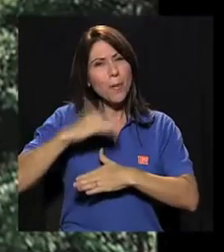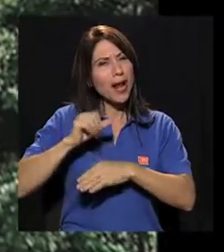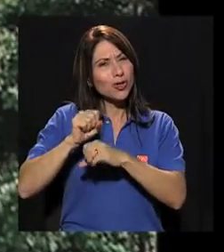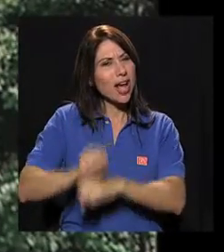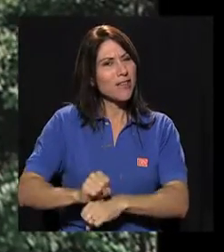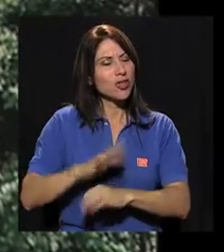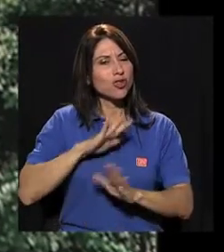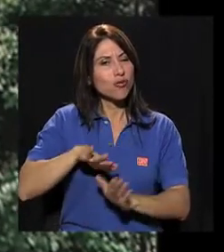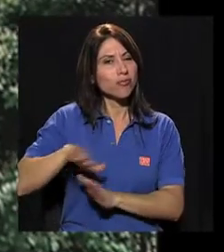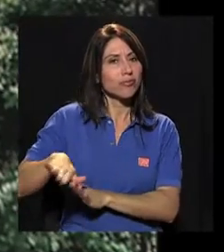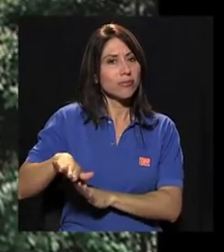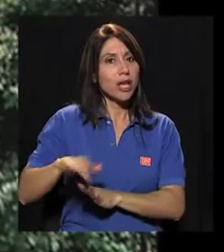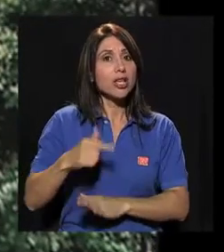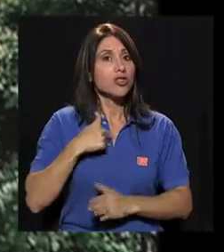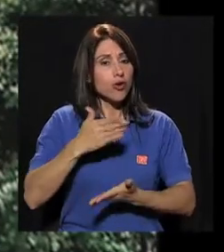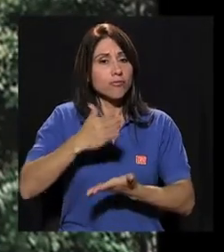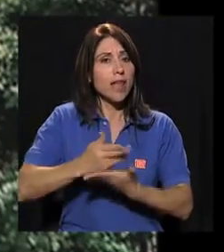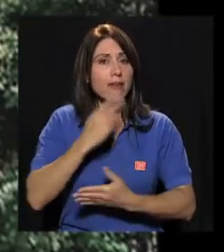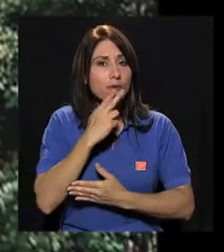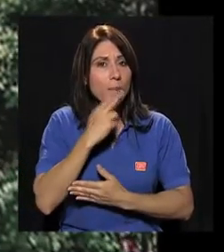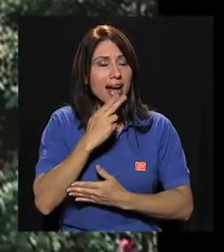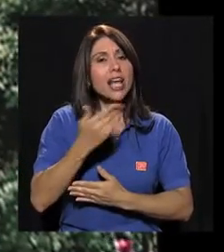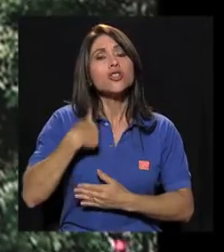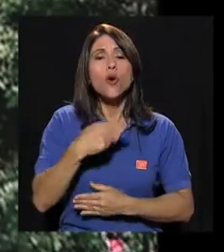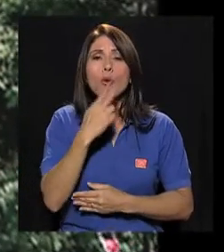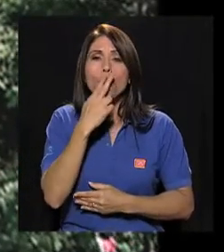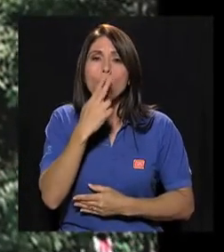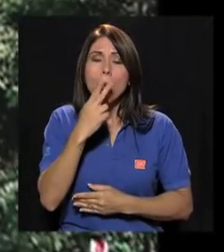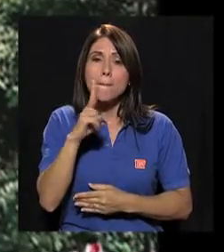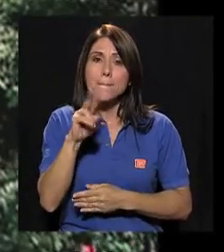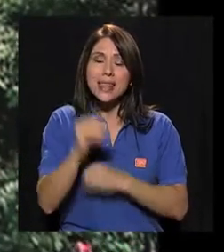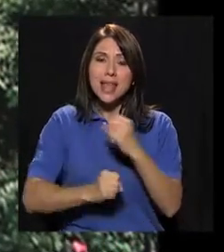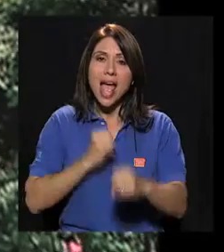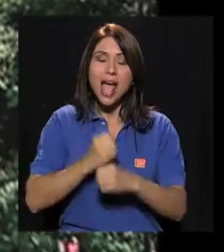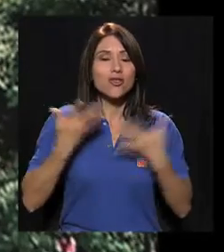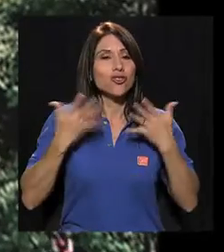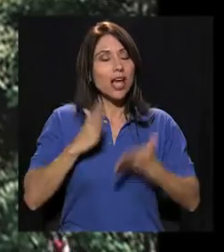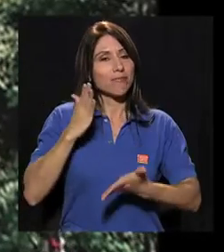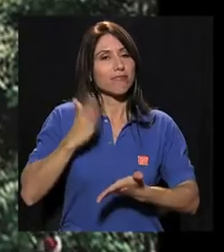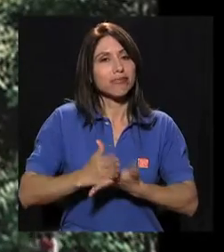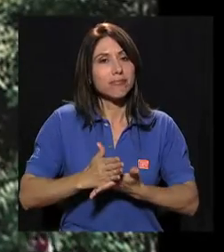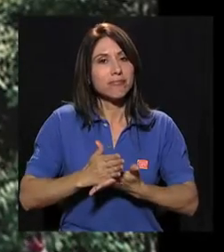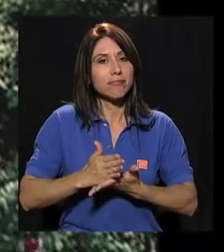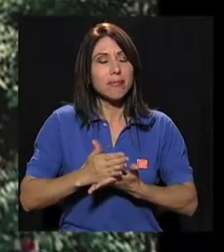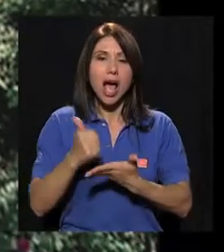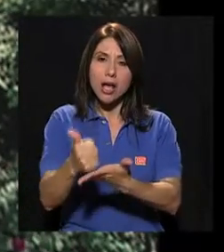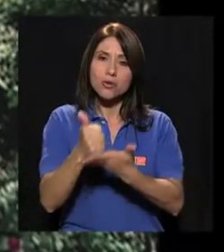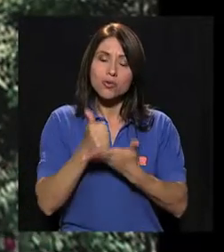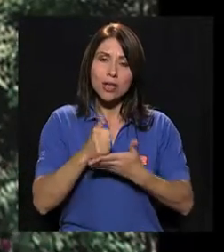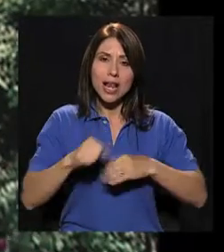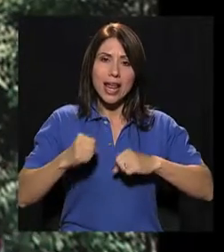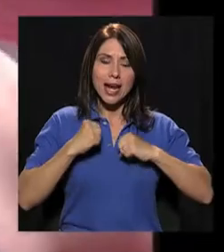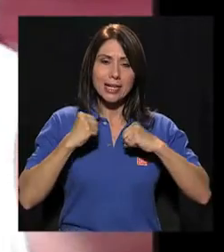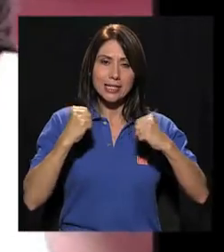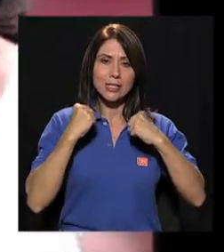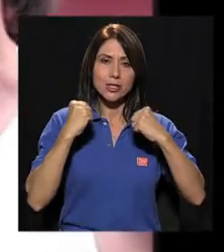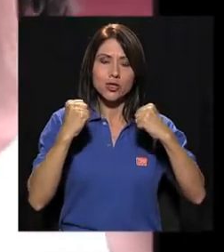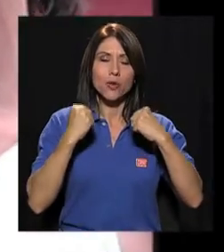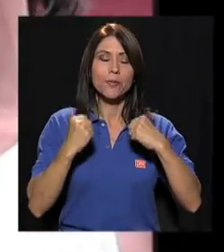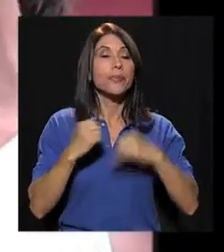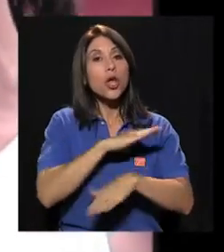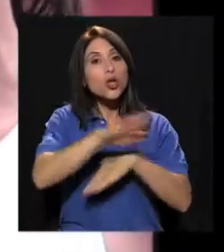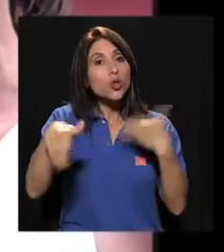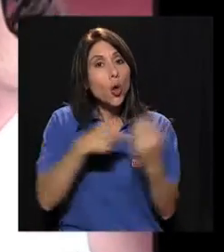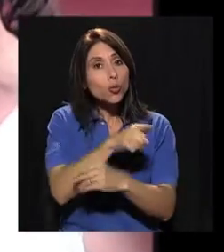malos hábitos, si se quiere, como fumar. Fui un fumador de 20 años, acabo de dejar. Y el cambio ha sido radical con la ayuda del ejercicio. El